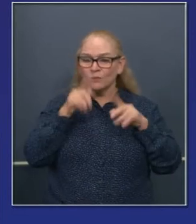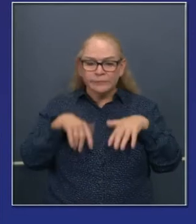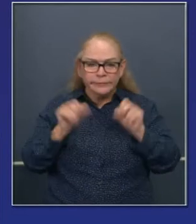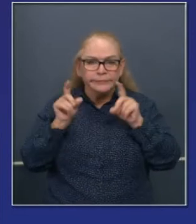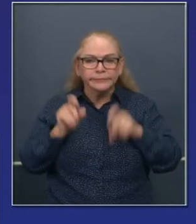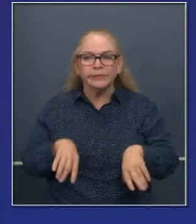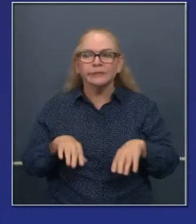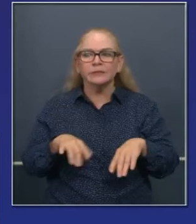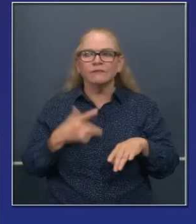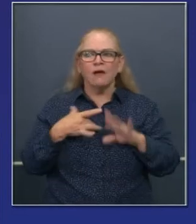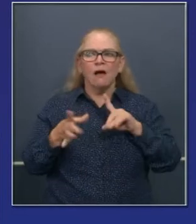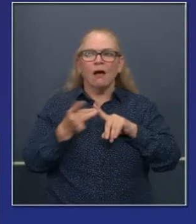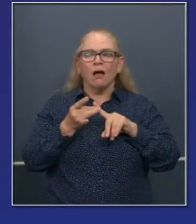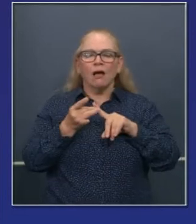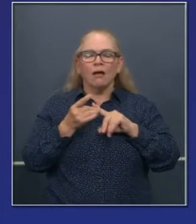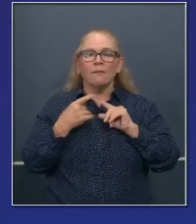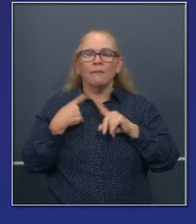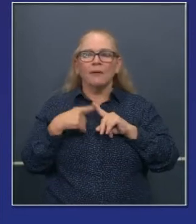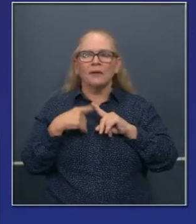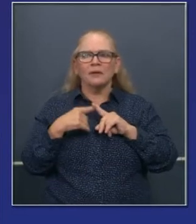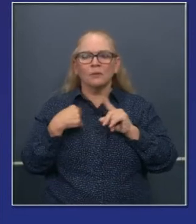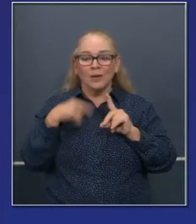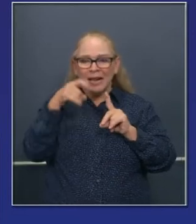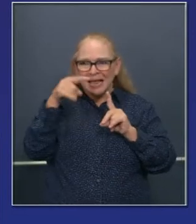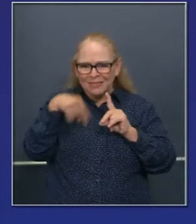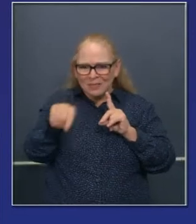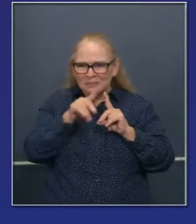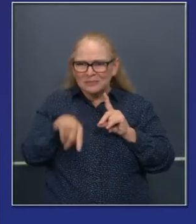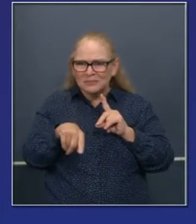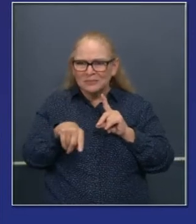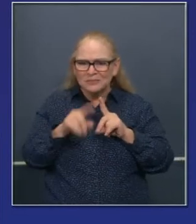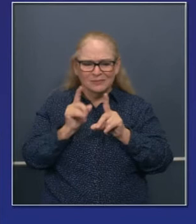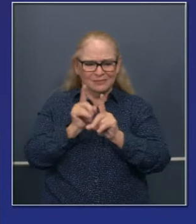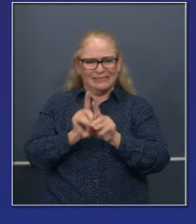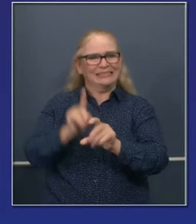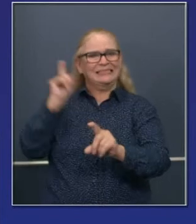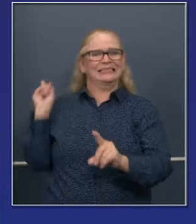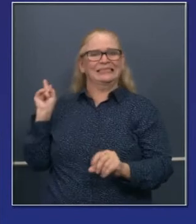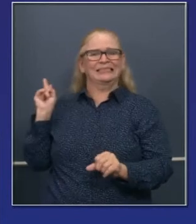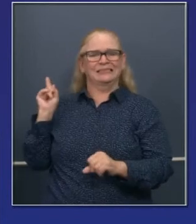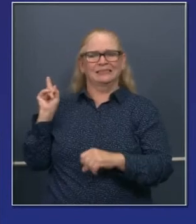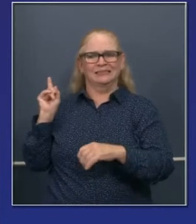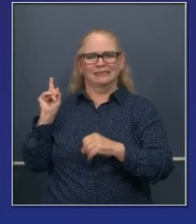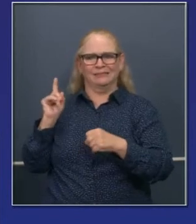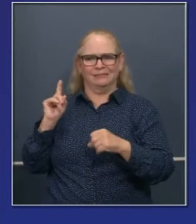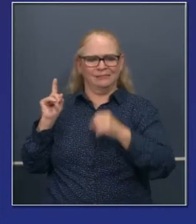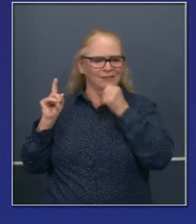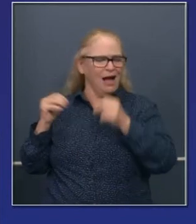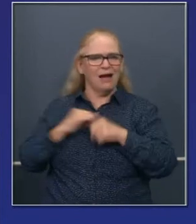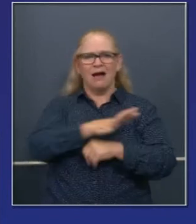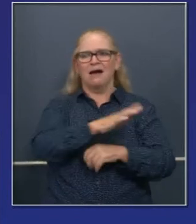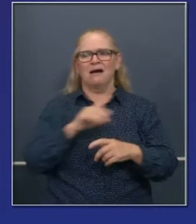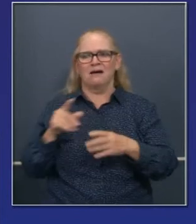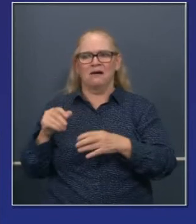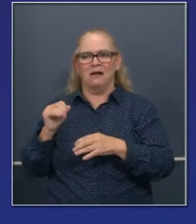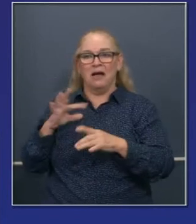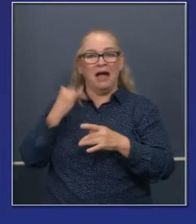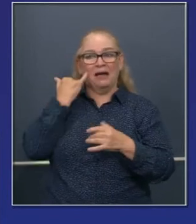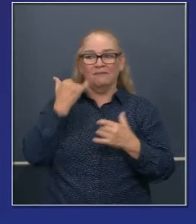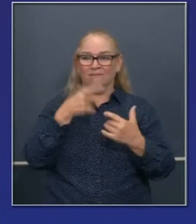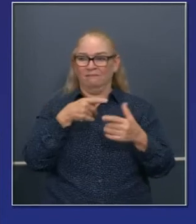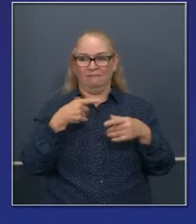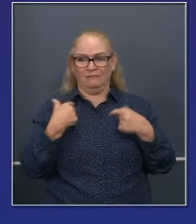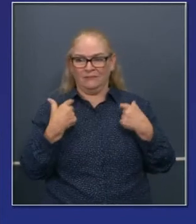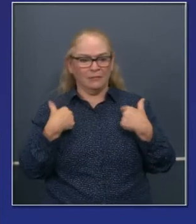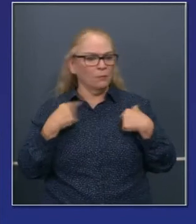visto expuesta al COVID-19, queremos que se aíslen, queremos que ellos vayan a cuarentena. Pero si no pueden ir a la cuarentena, pueden